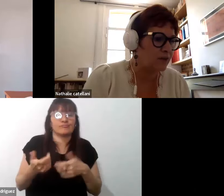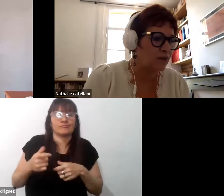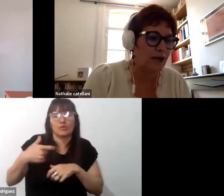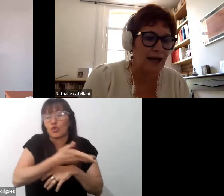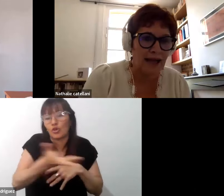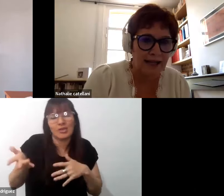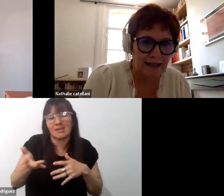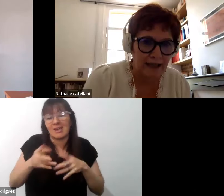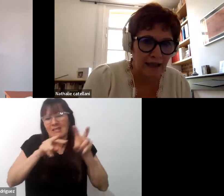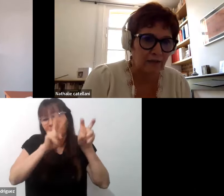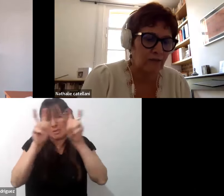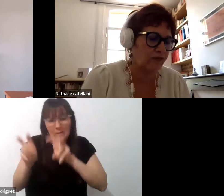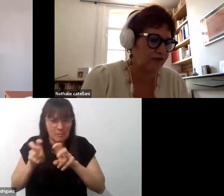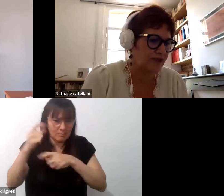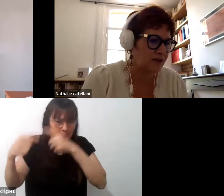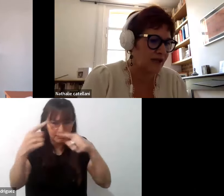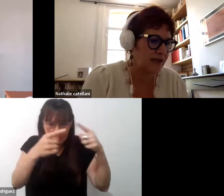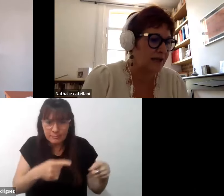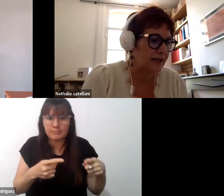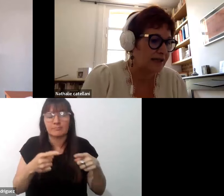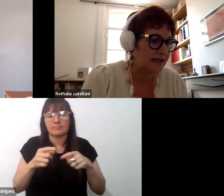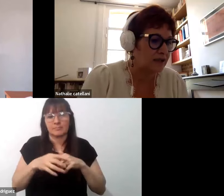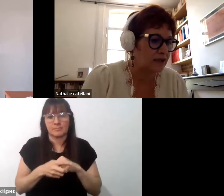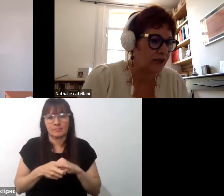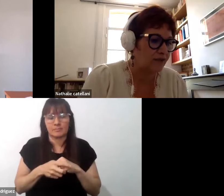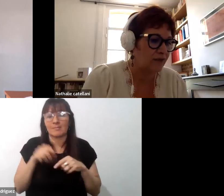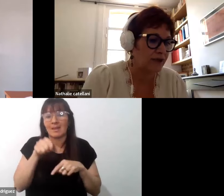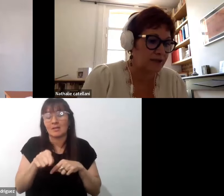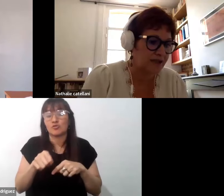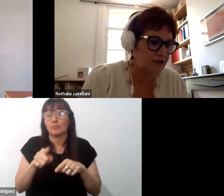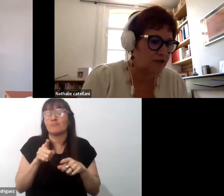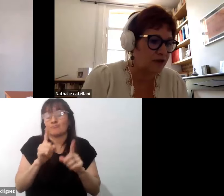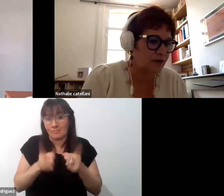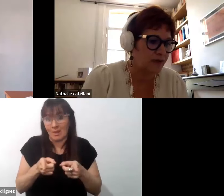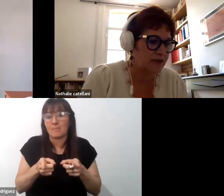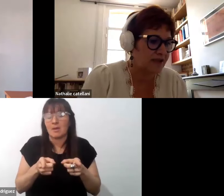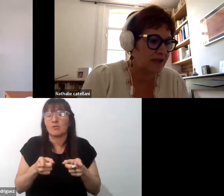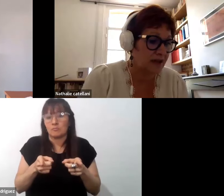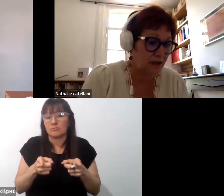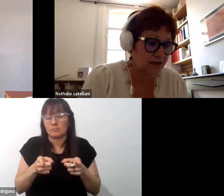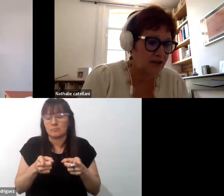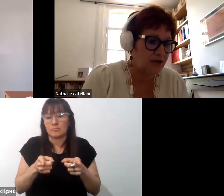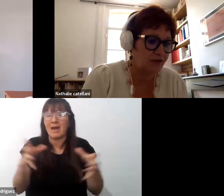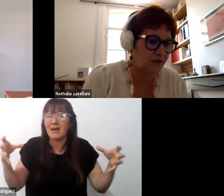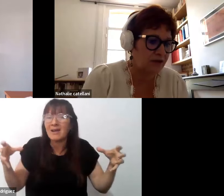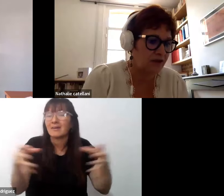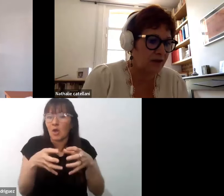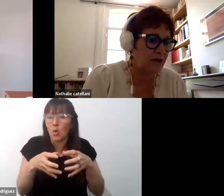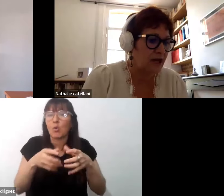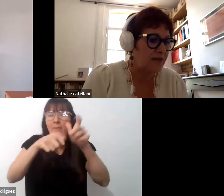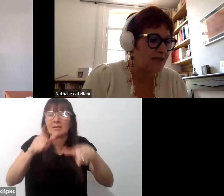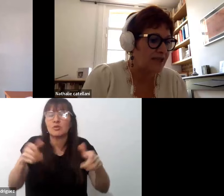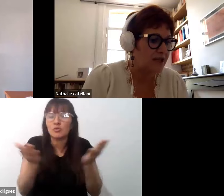etc. Y es un polo también interprofesional que reúne estudiantes,